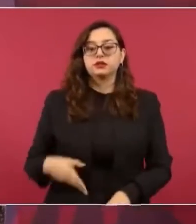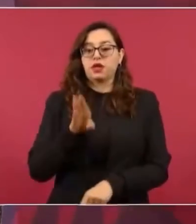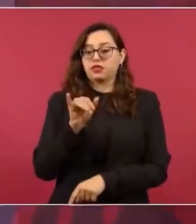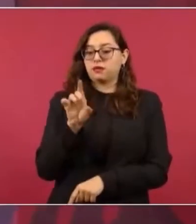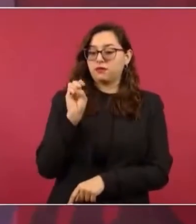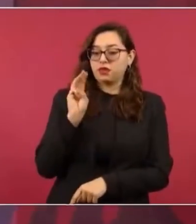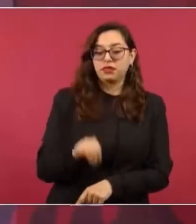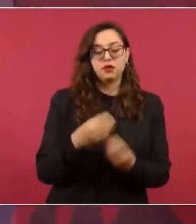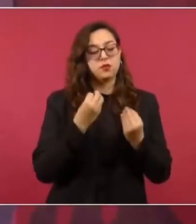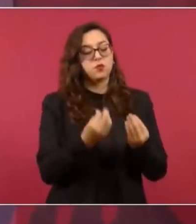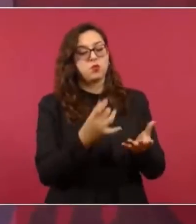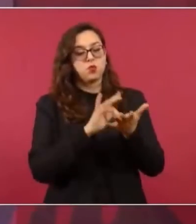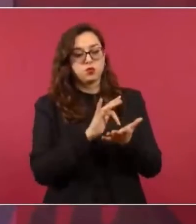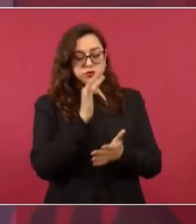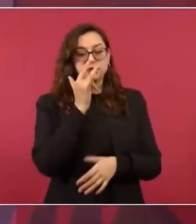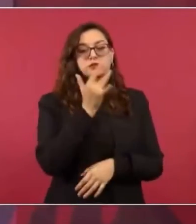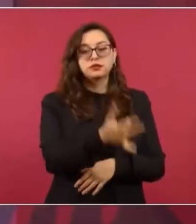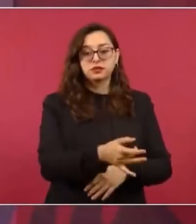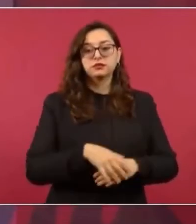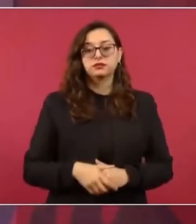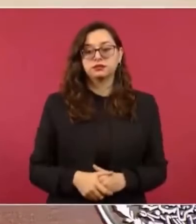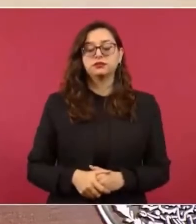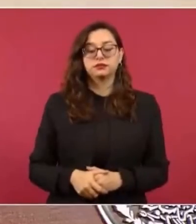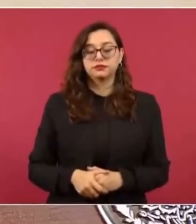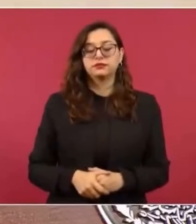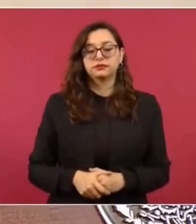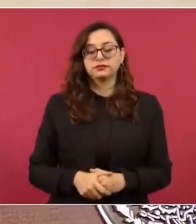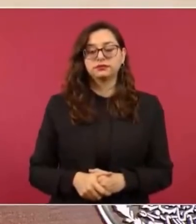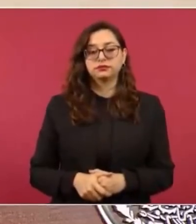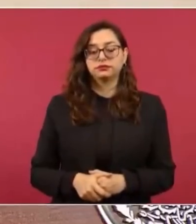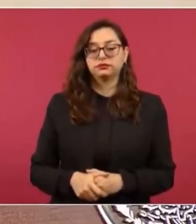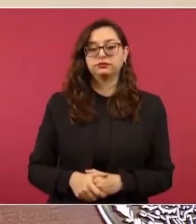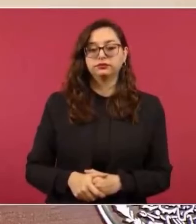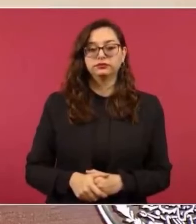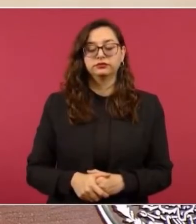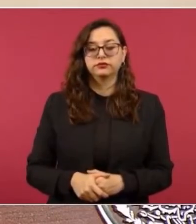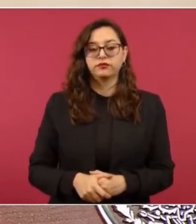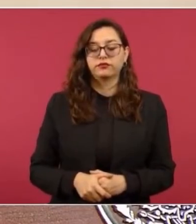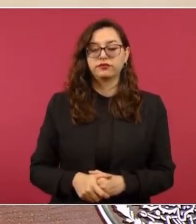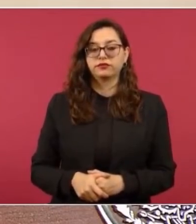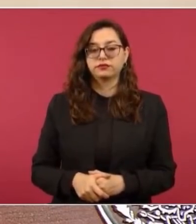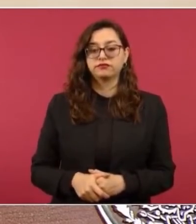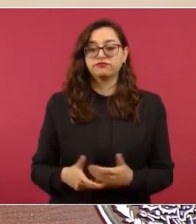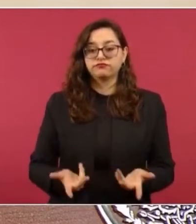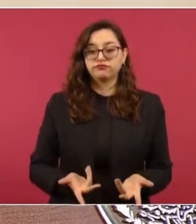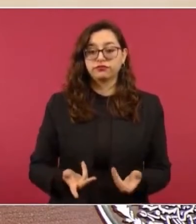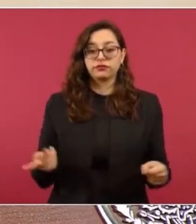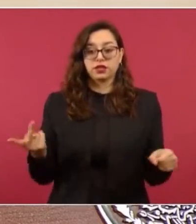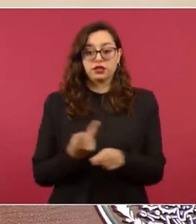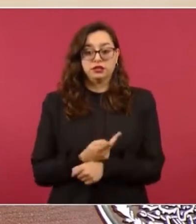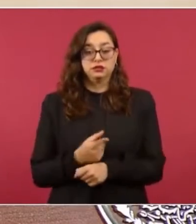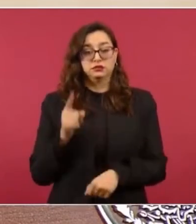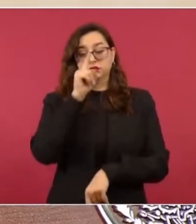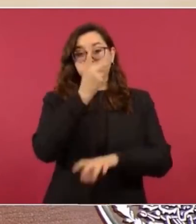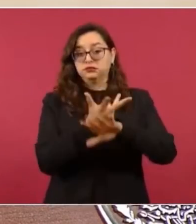cuando todavía no hay este plan de regularización